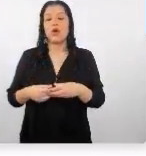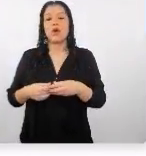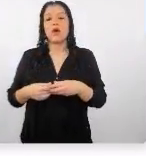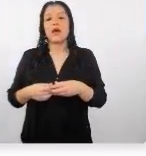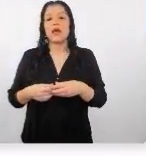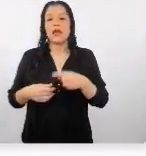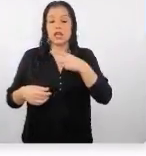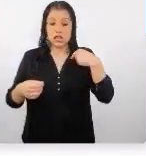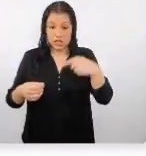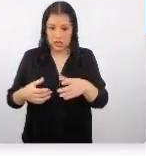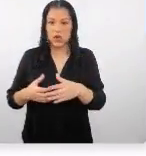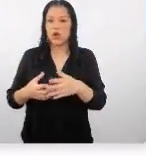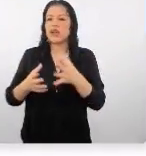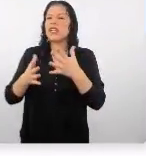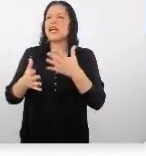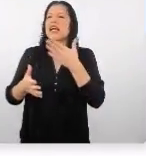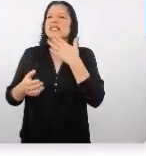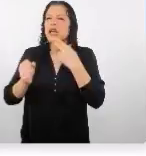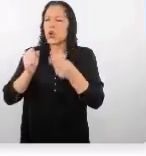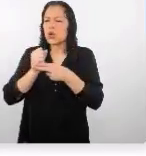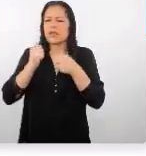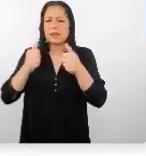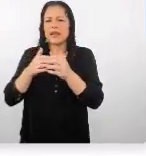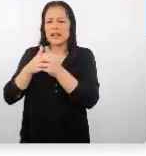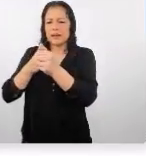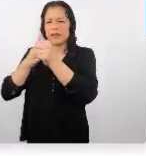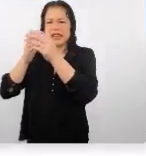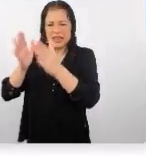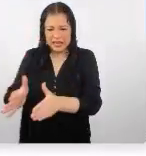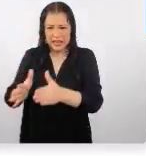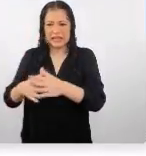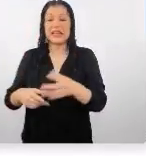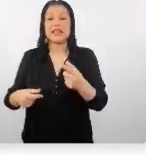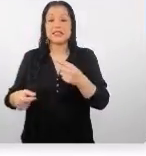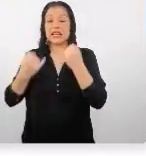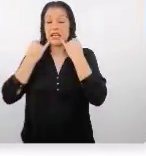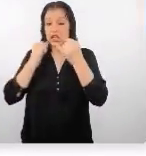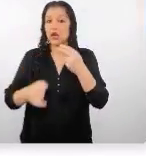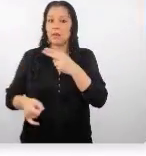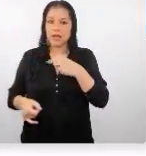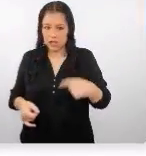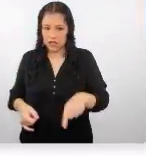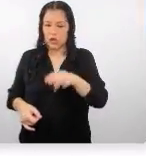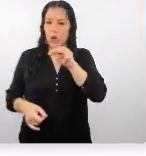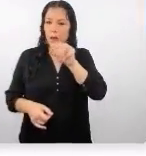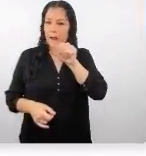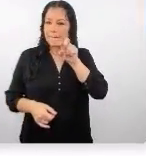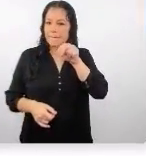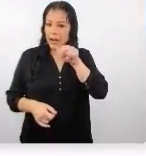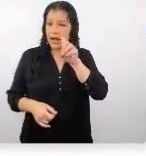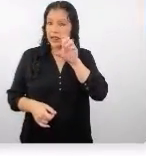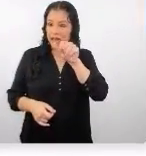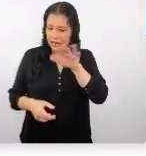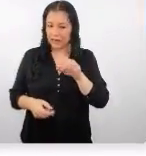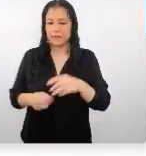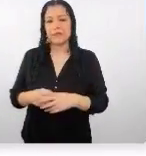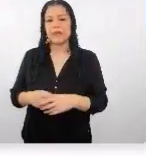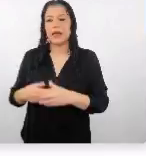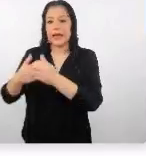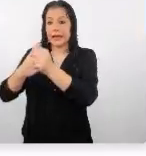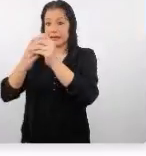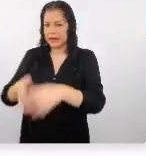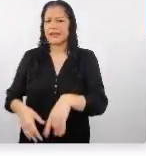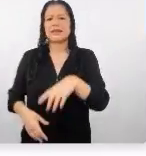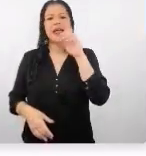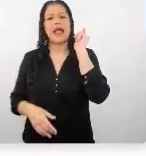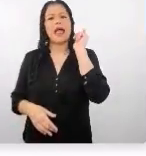¿no? del líder el guiado tiene que ser en idioma chino chino mandarín y tiene que liderar